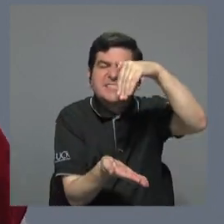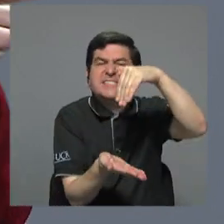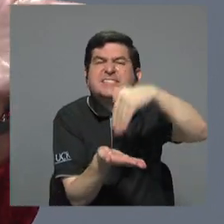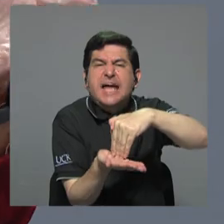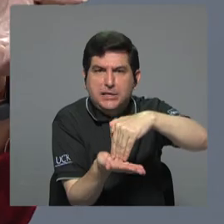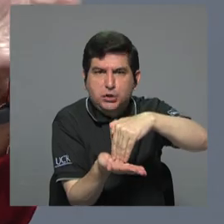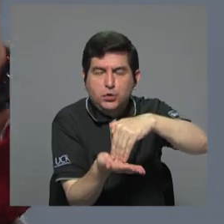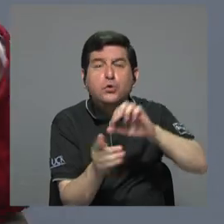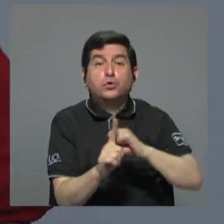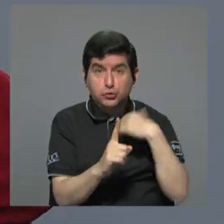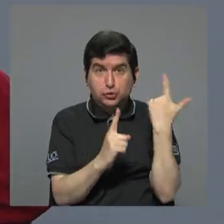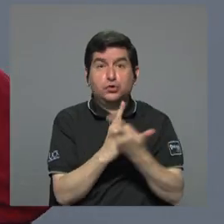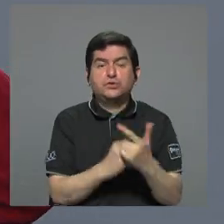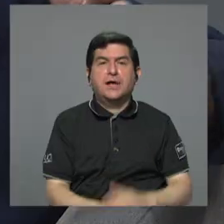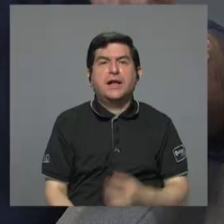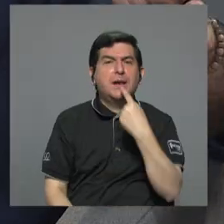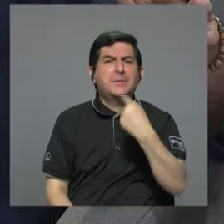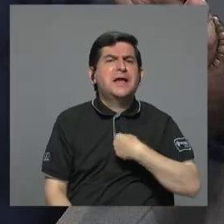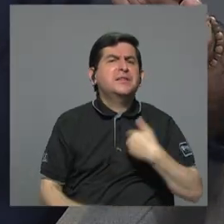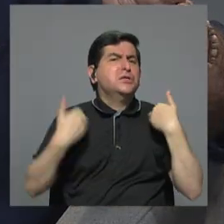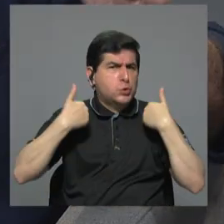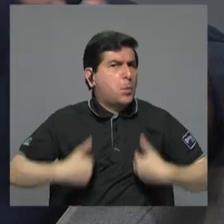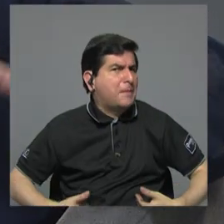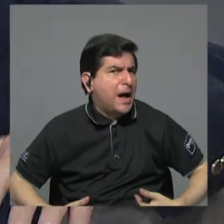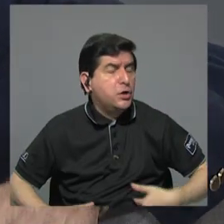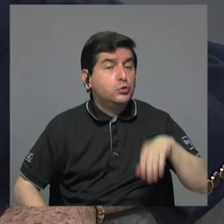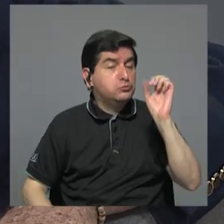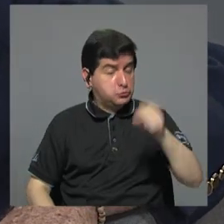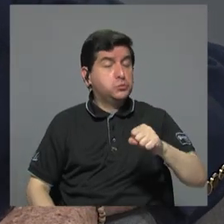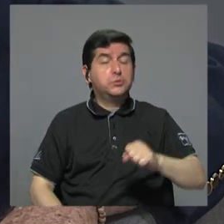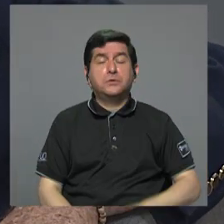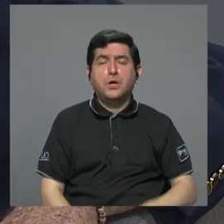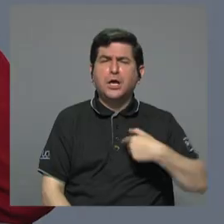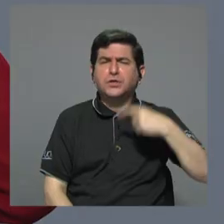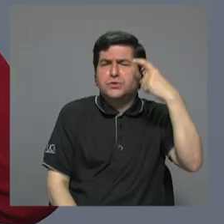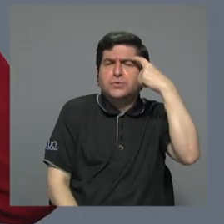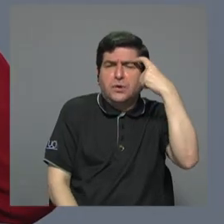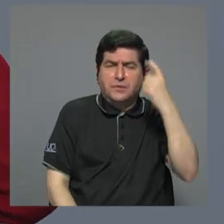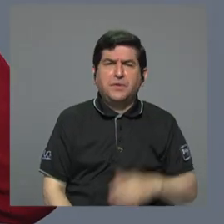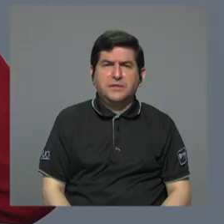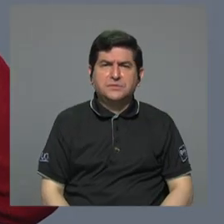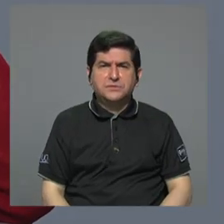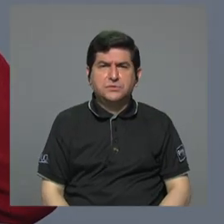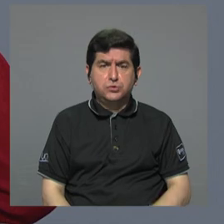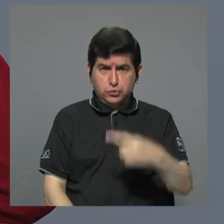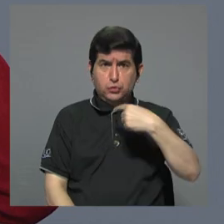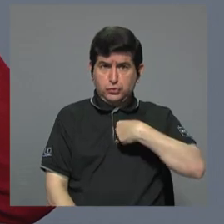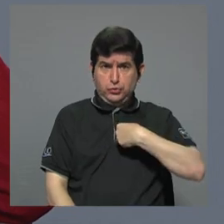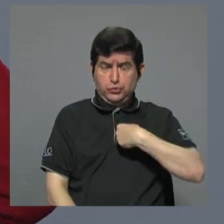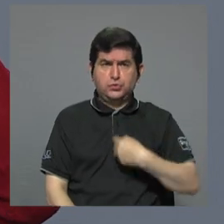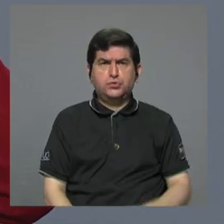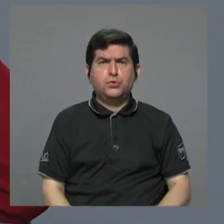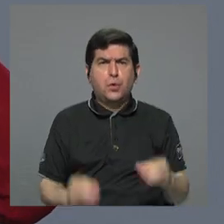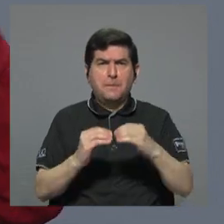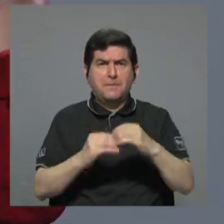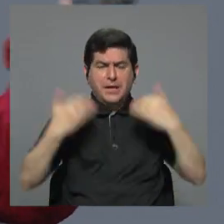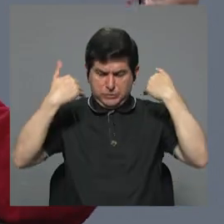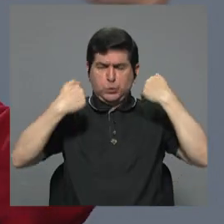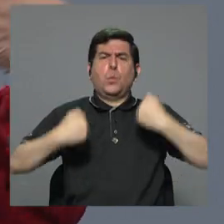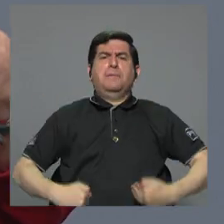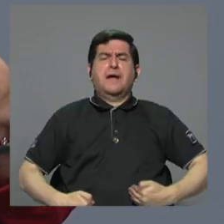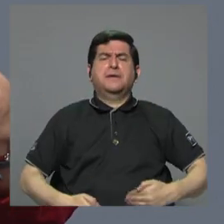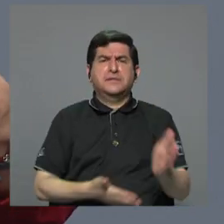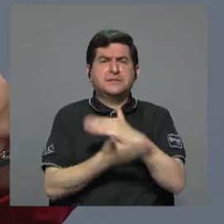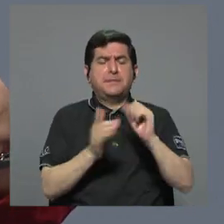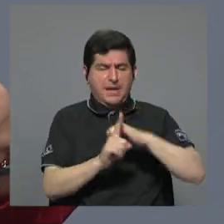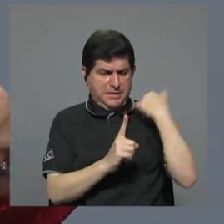digamos, más social. Me han dicho que más humano. Más humano, digamos. Y yo lo considero, porque así fue donde... Porque yo soy más humanista y más de